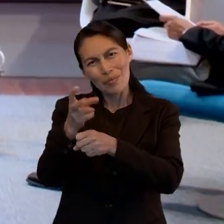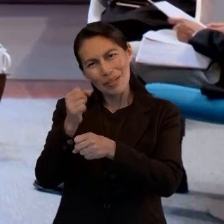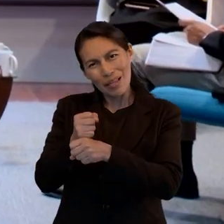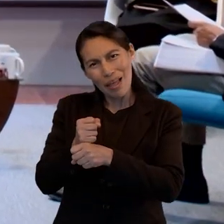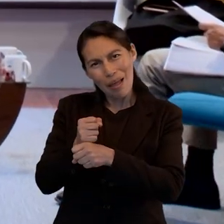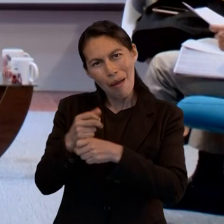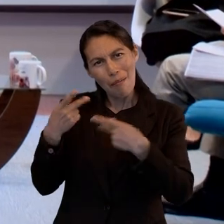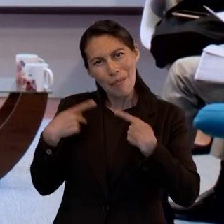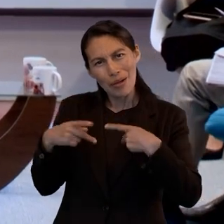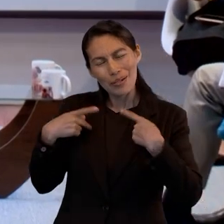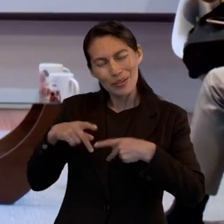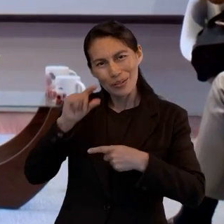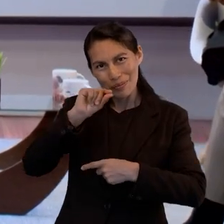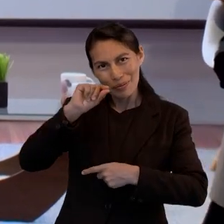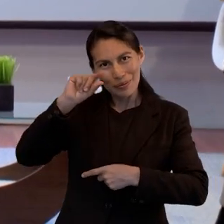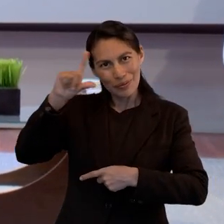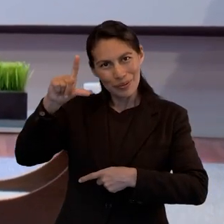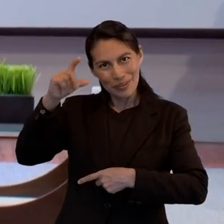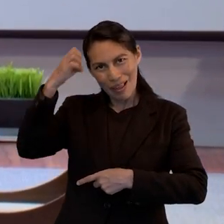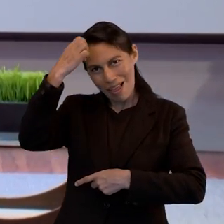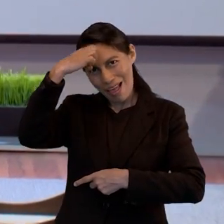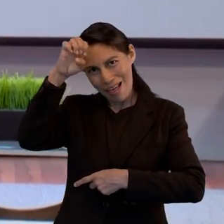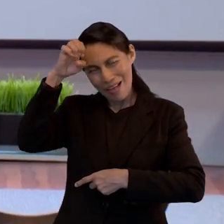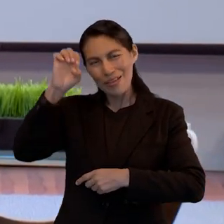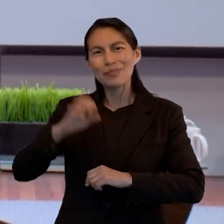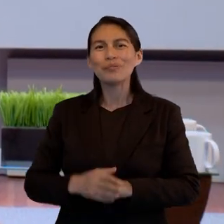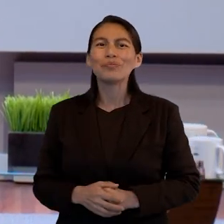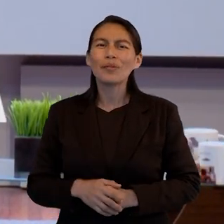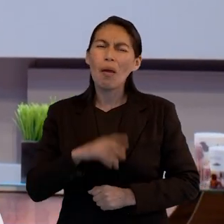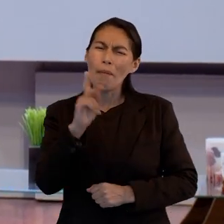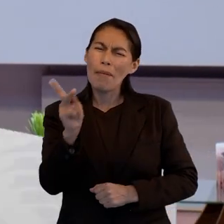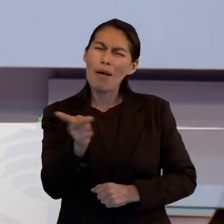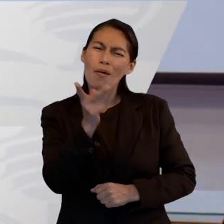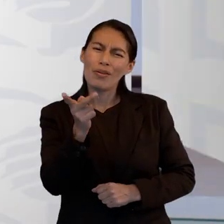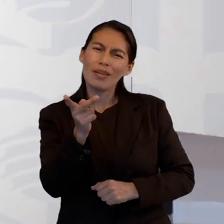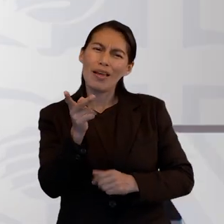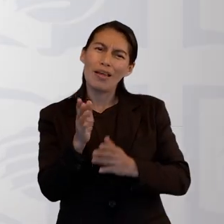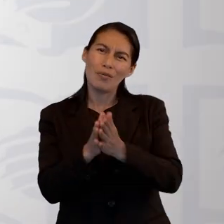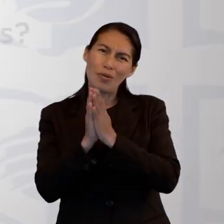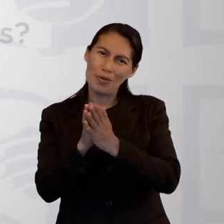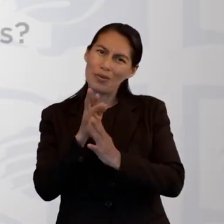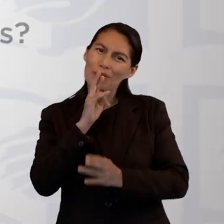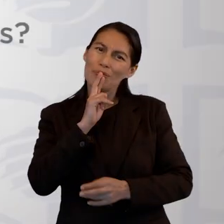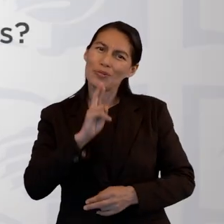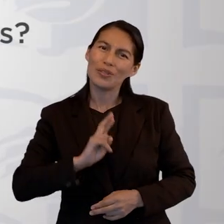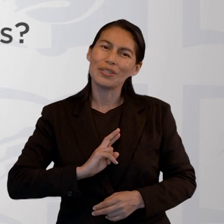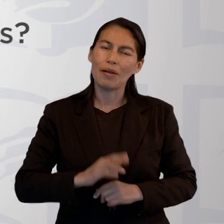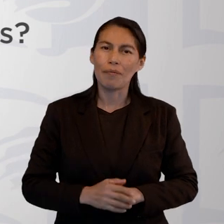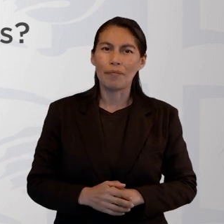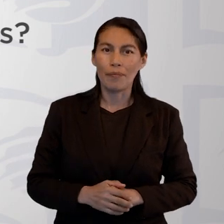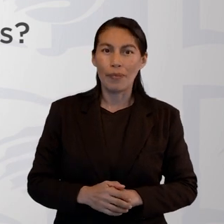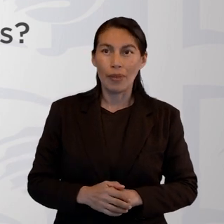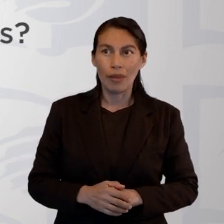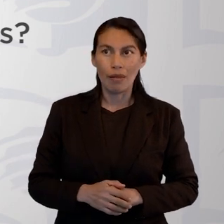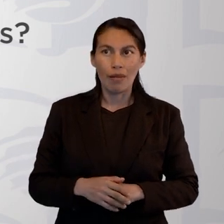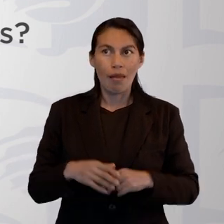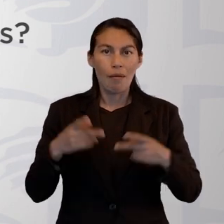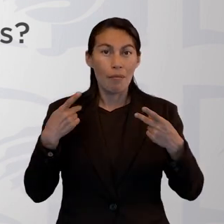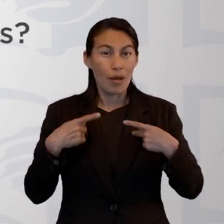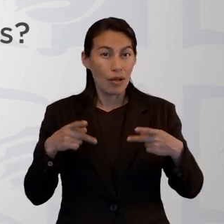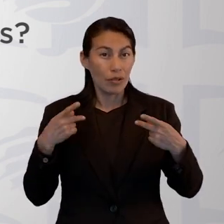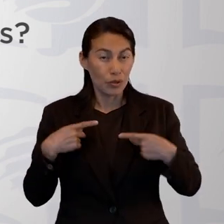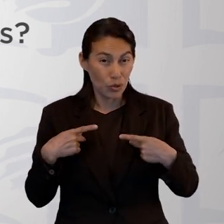dejar la pregunta para que él nos ayude a contestar. ¿Es imposible para el